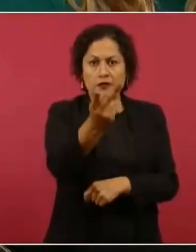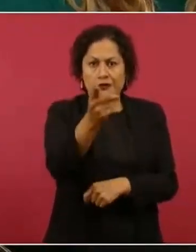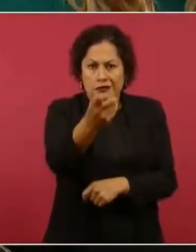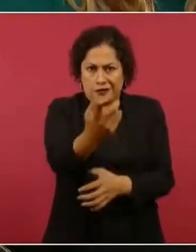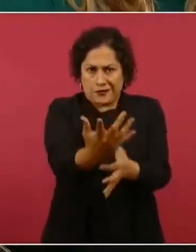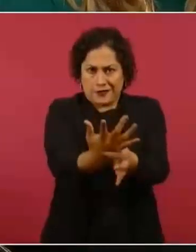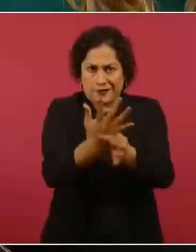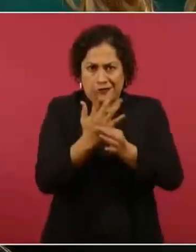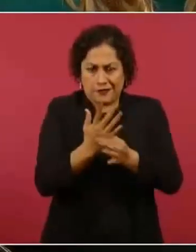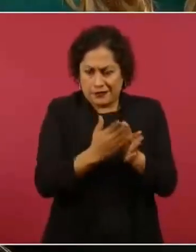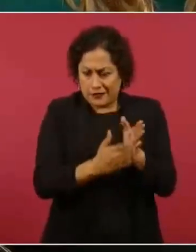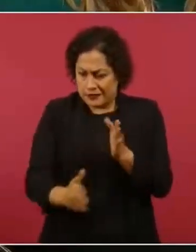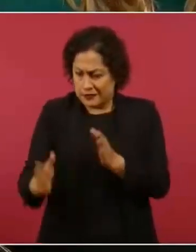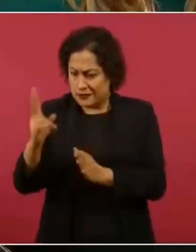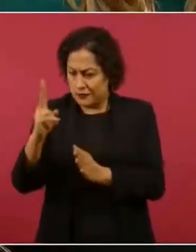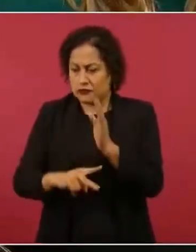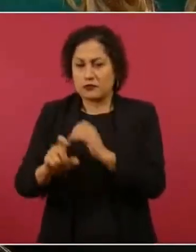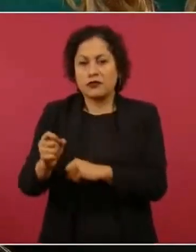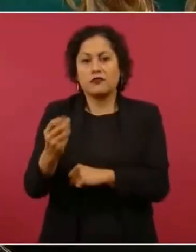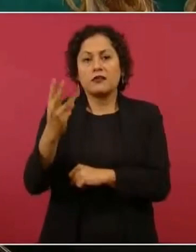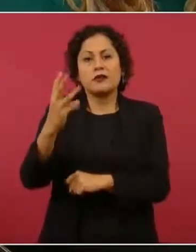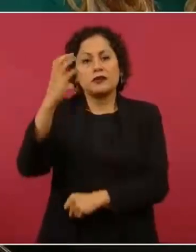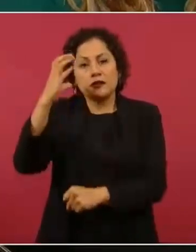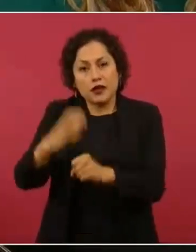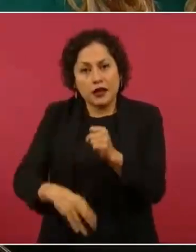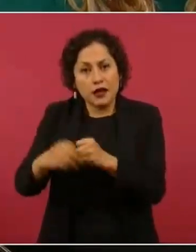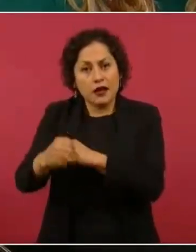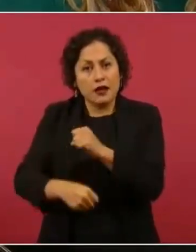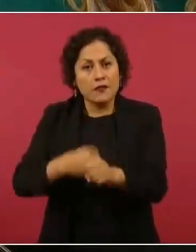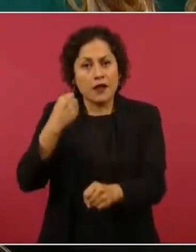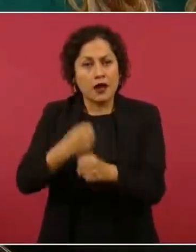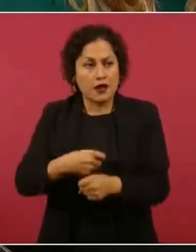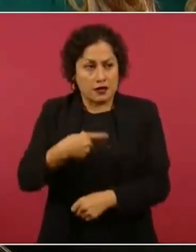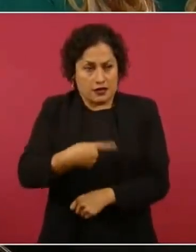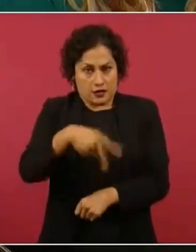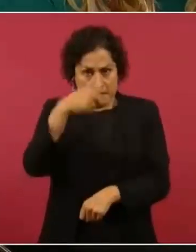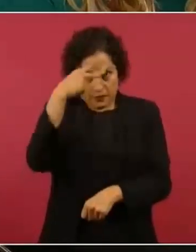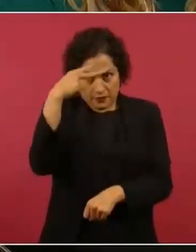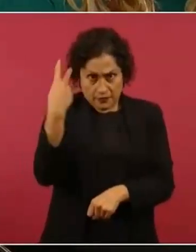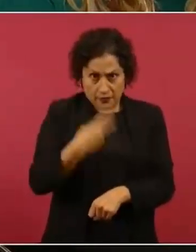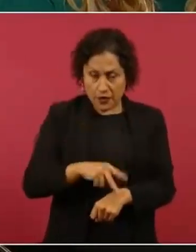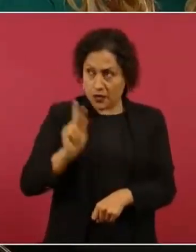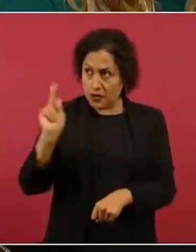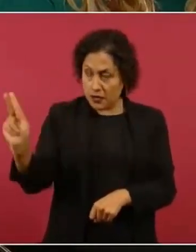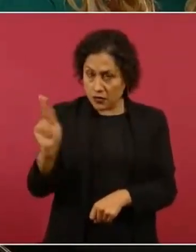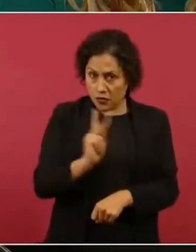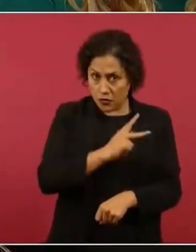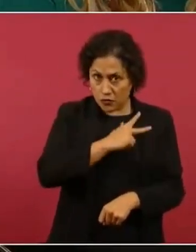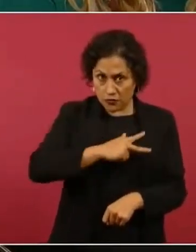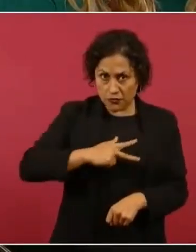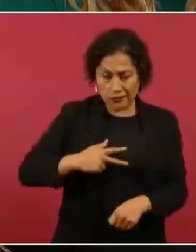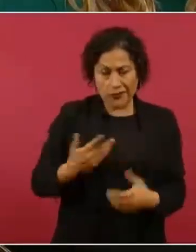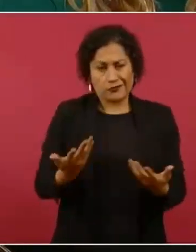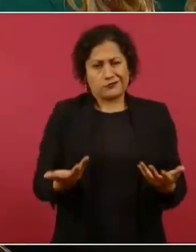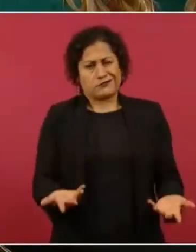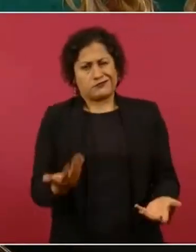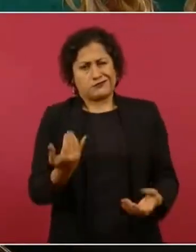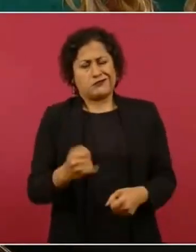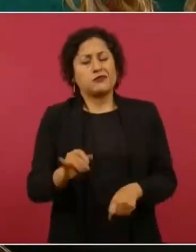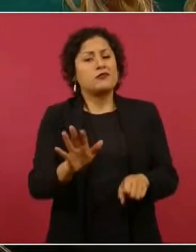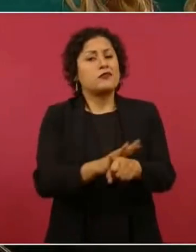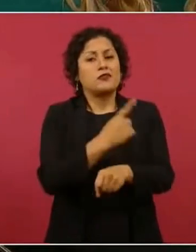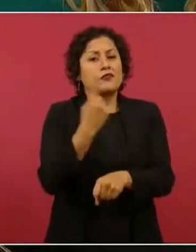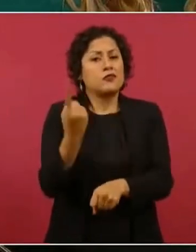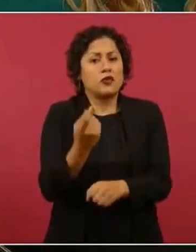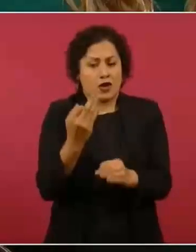en México se podrá tener un sistema de salud similar al de Dinamarca si en lo que va de la presente